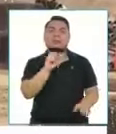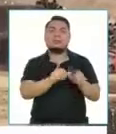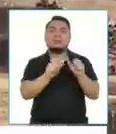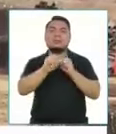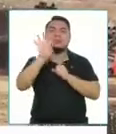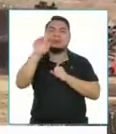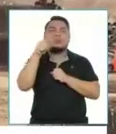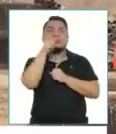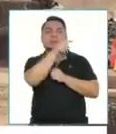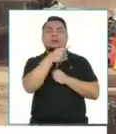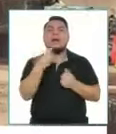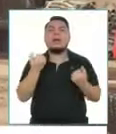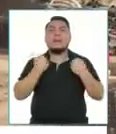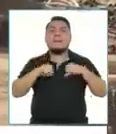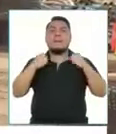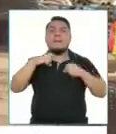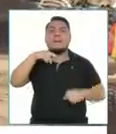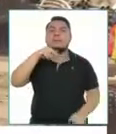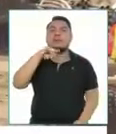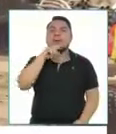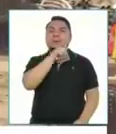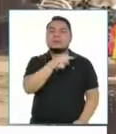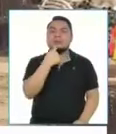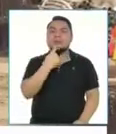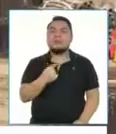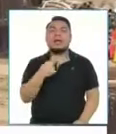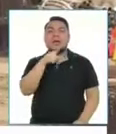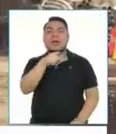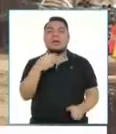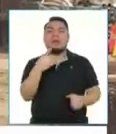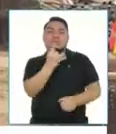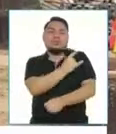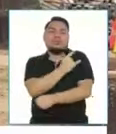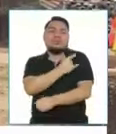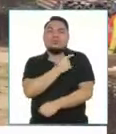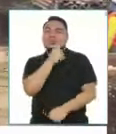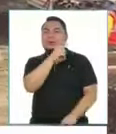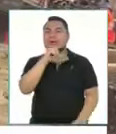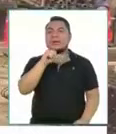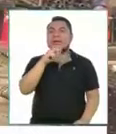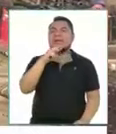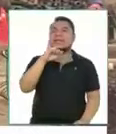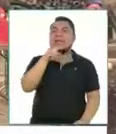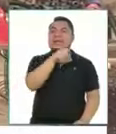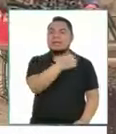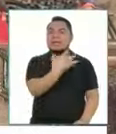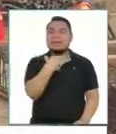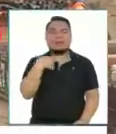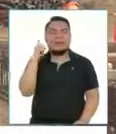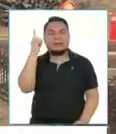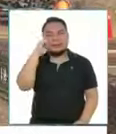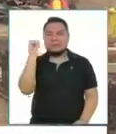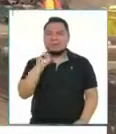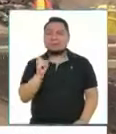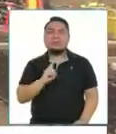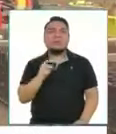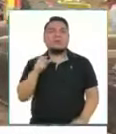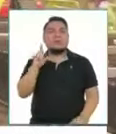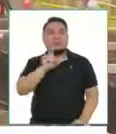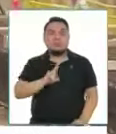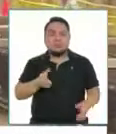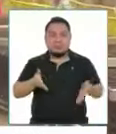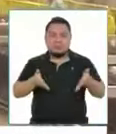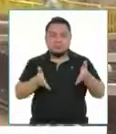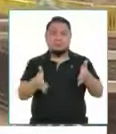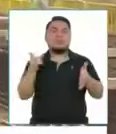que va por la Molina, debido al pronunciamiento de la Universidad Agraria, señalando que no es posible que se piense utilizar 21 hectáreas